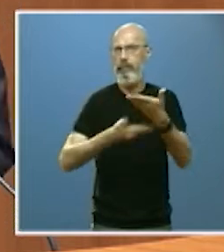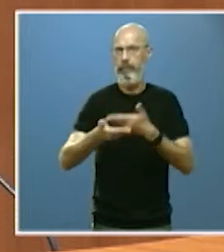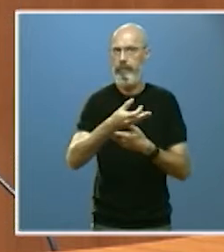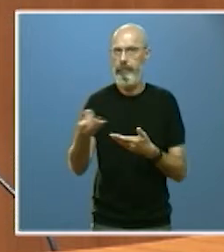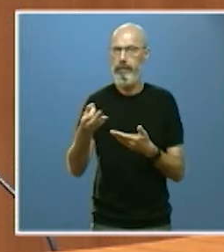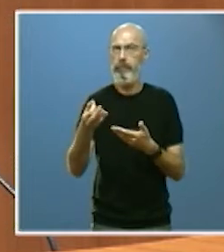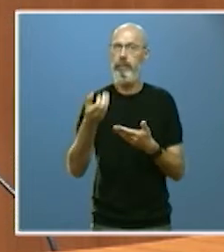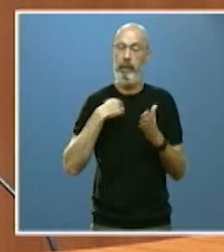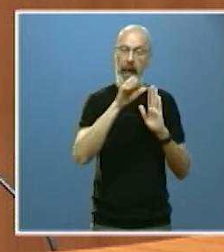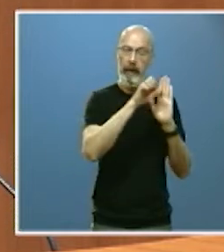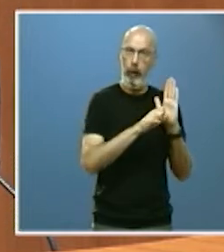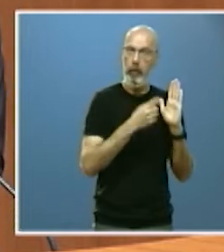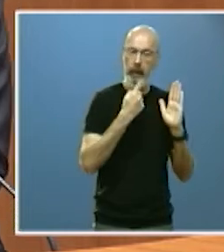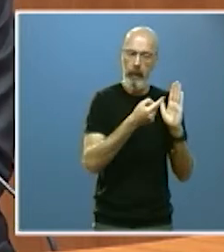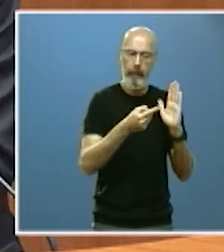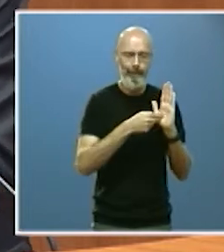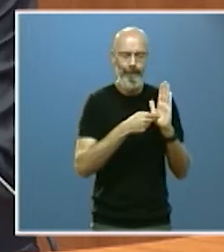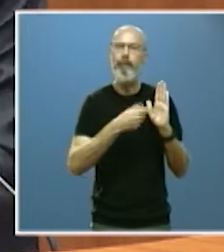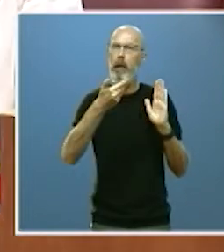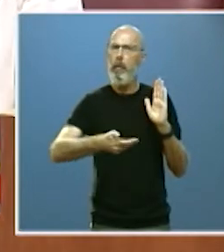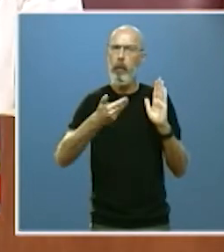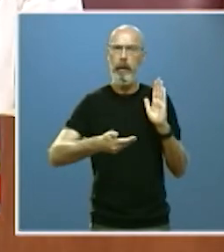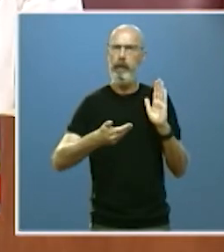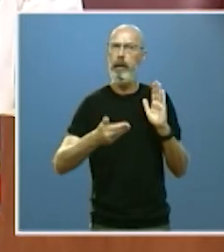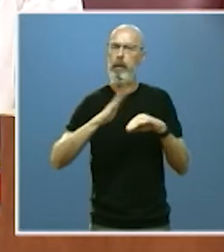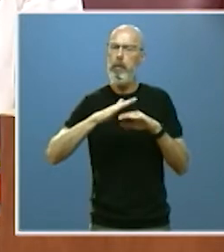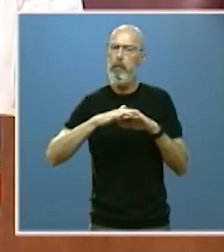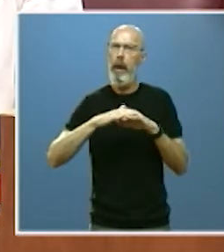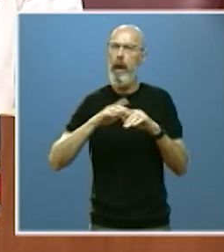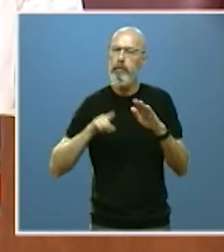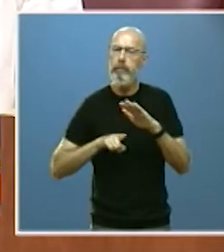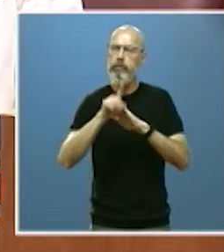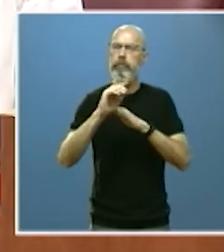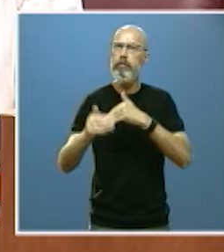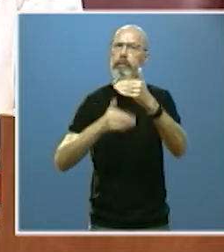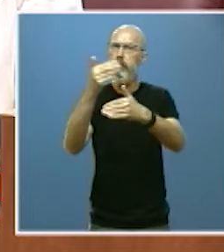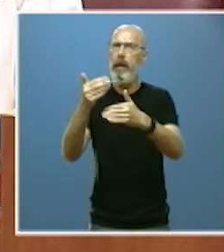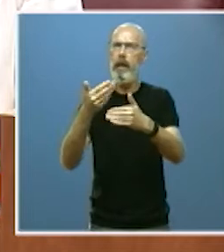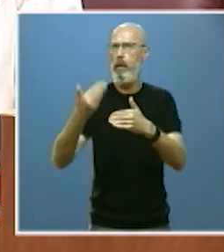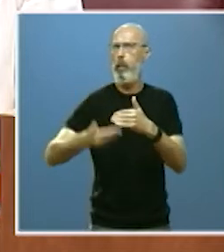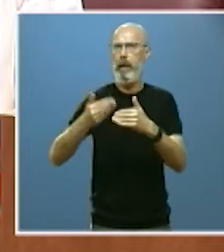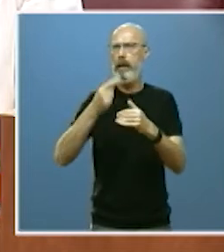está siendo uno de los factores de cohesión y de progreso más relevantes de los últimos años.